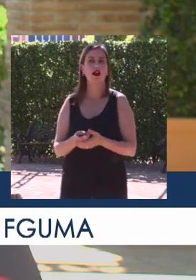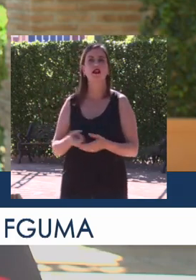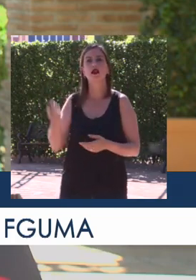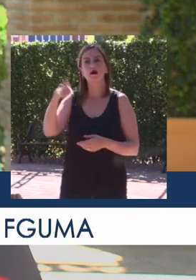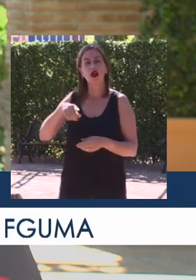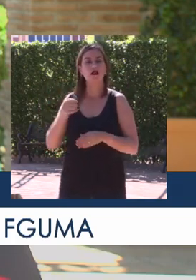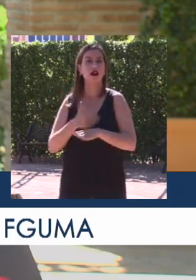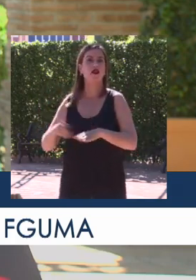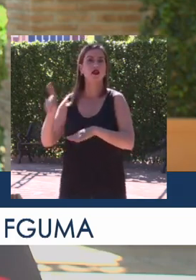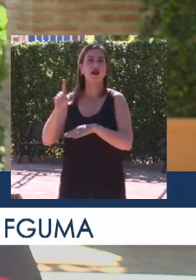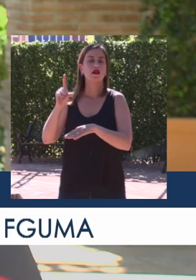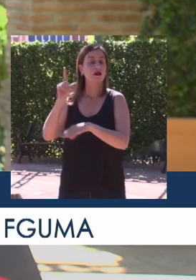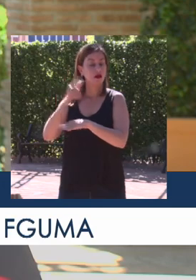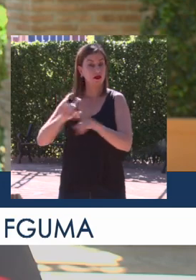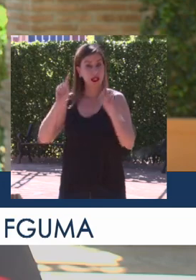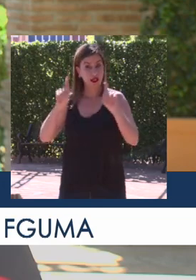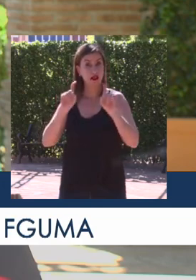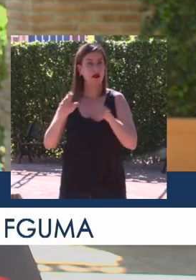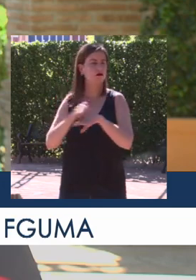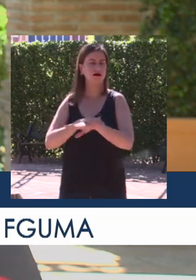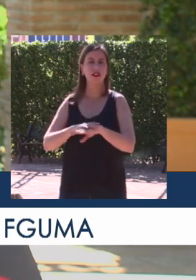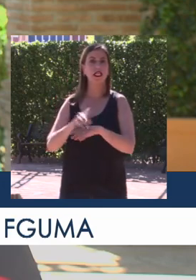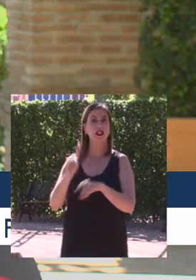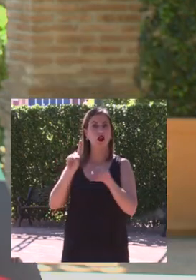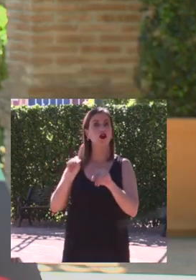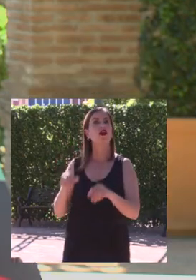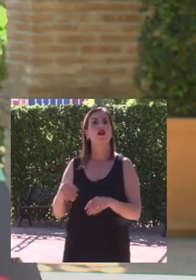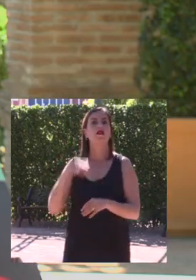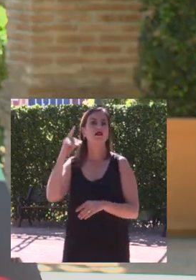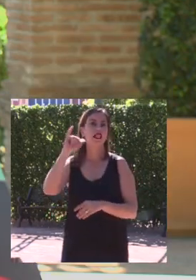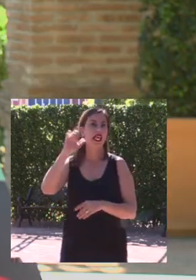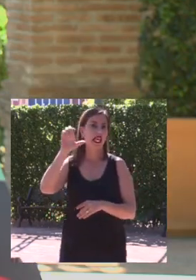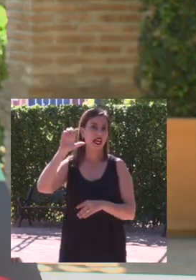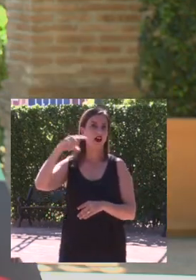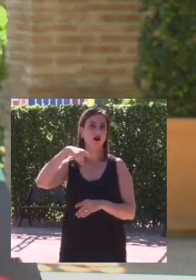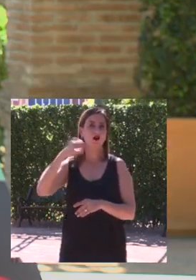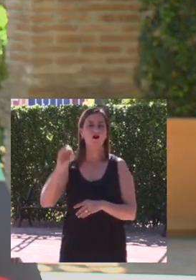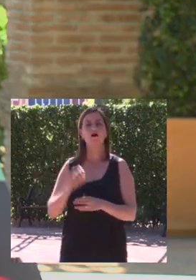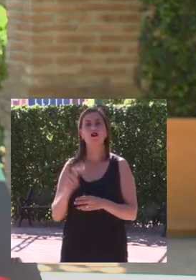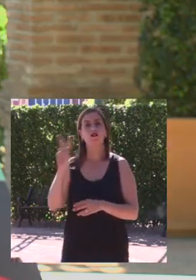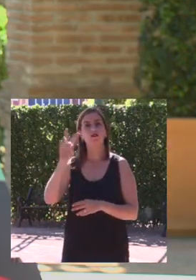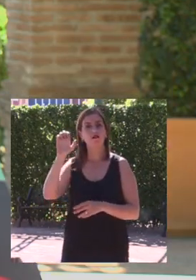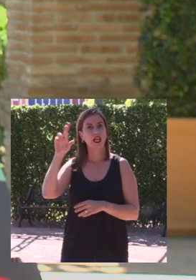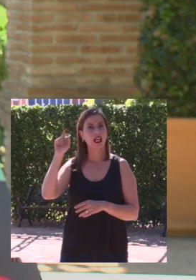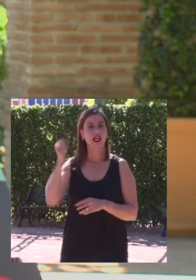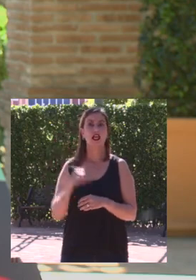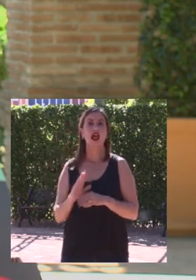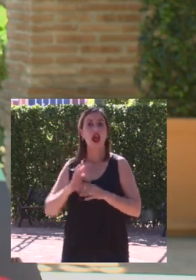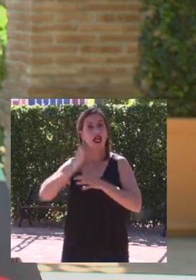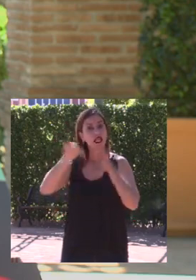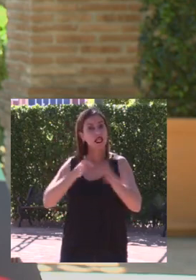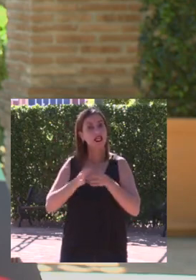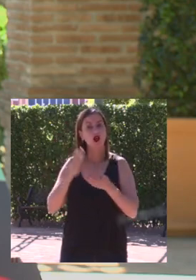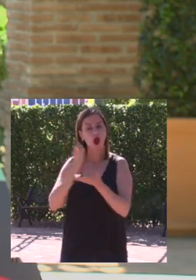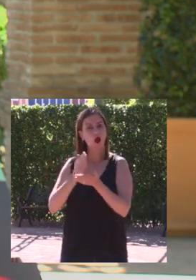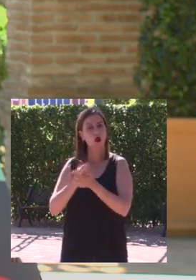director, el profesor Diego Vera, a este dialogando que cierra el ciclo de